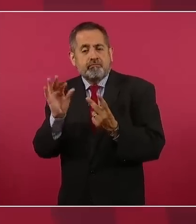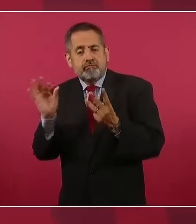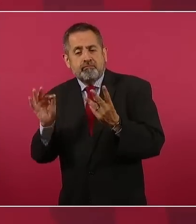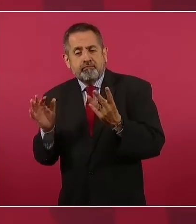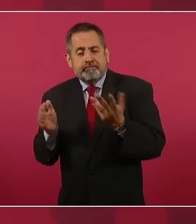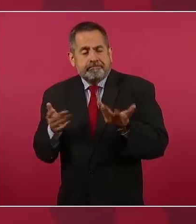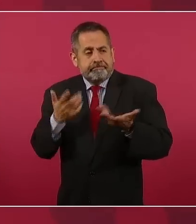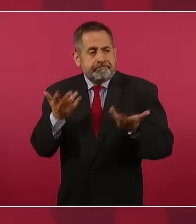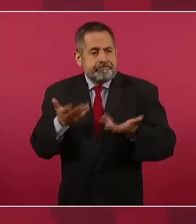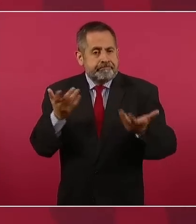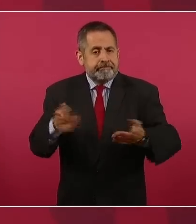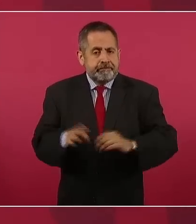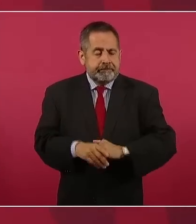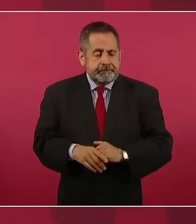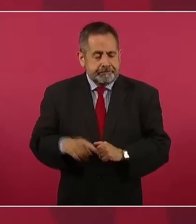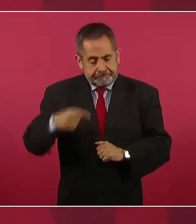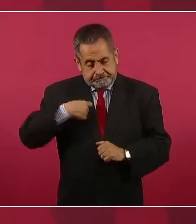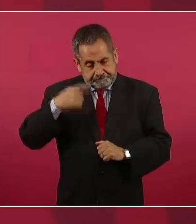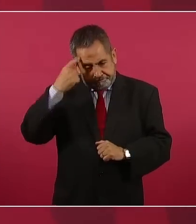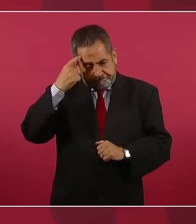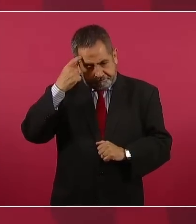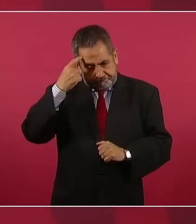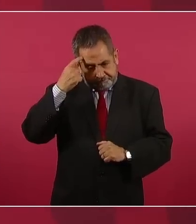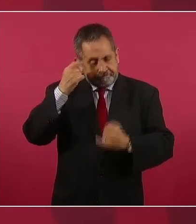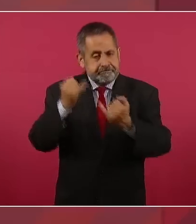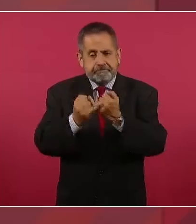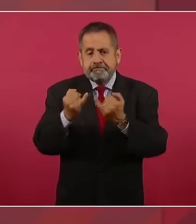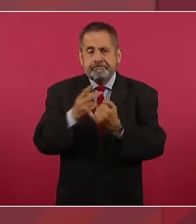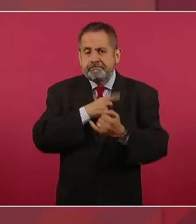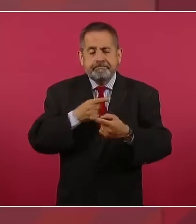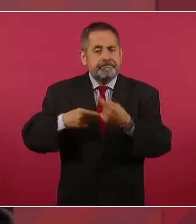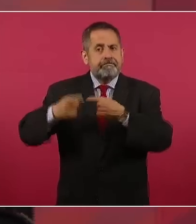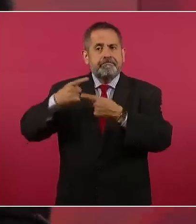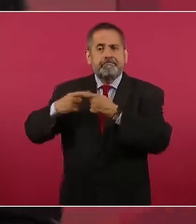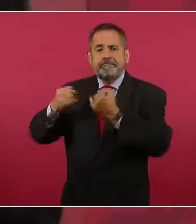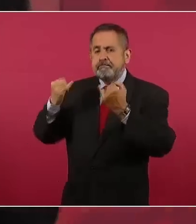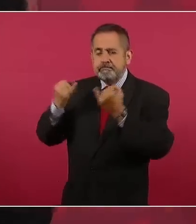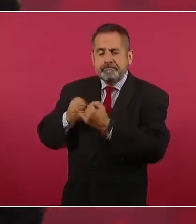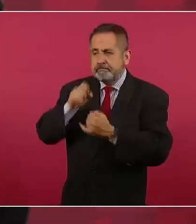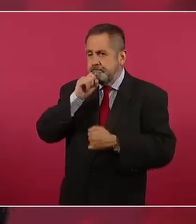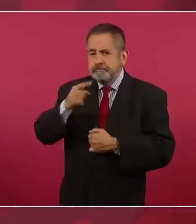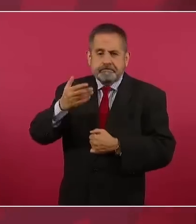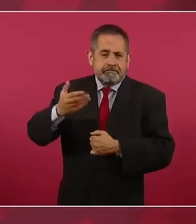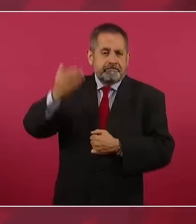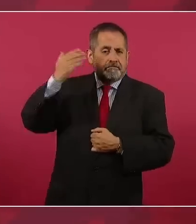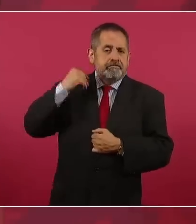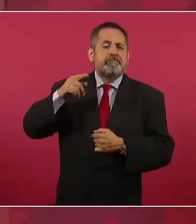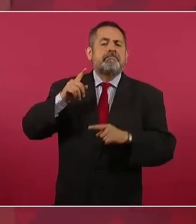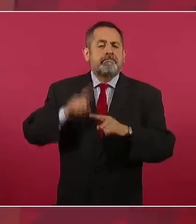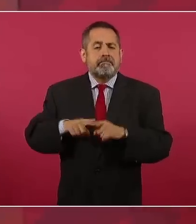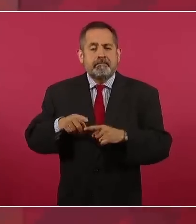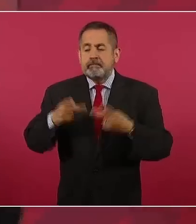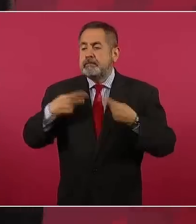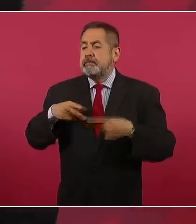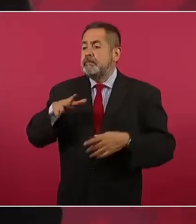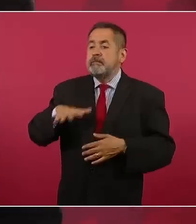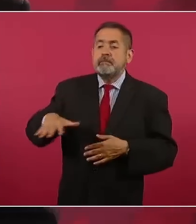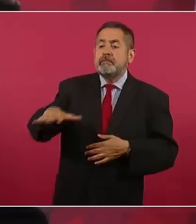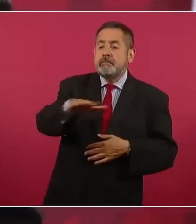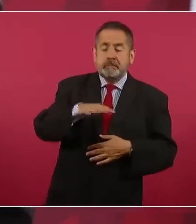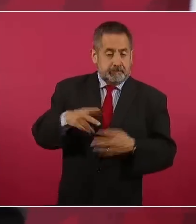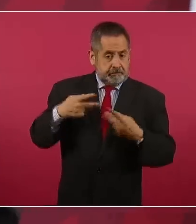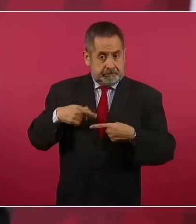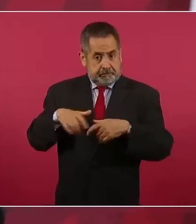regresar a la idea original de que los pueblos progresan